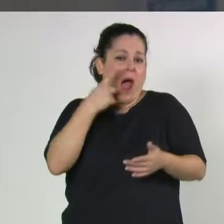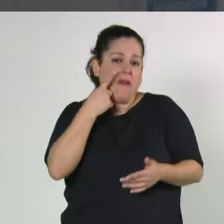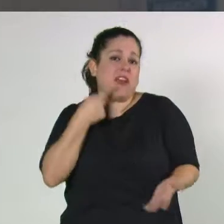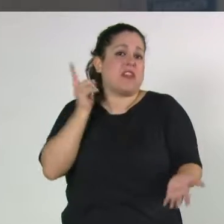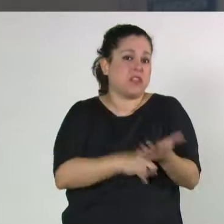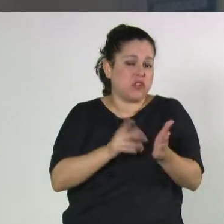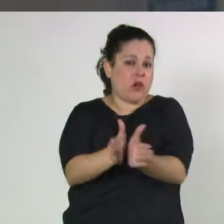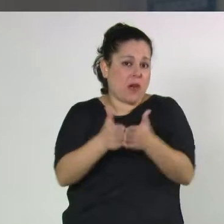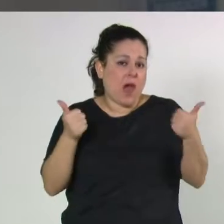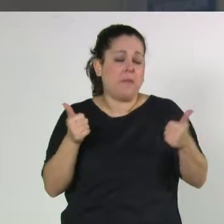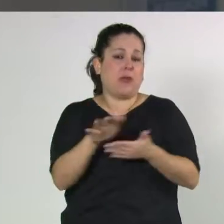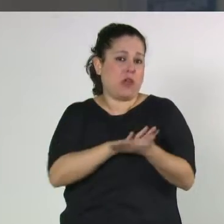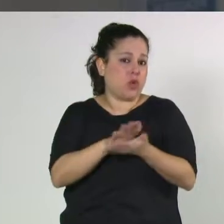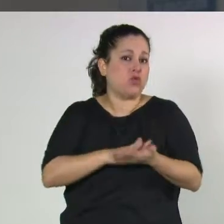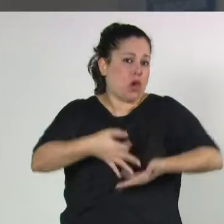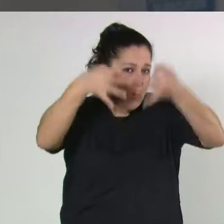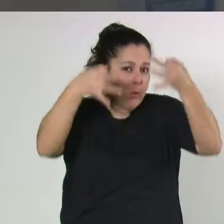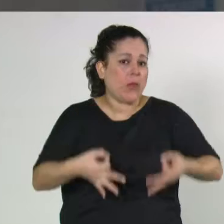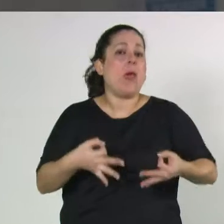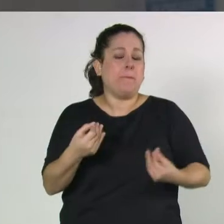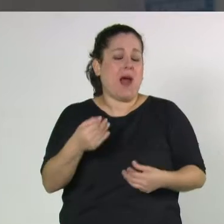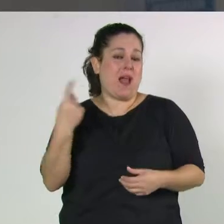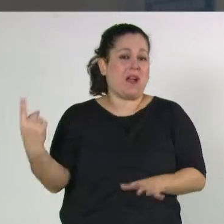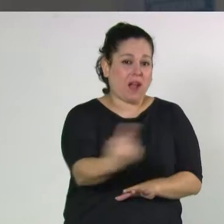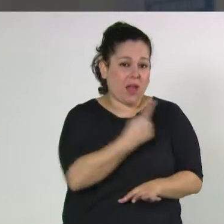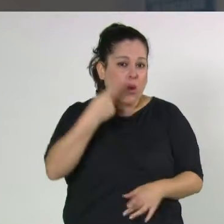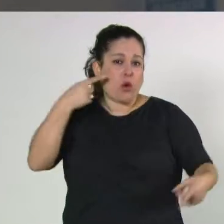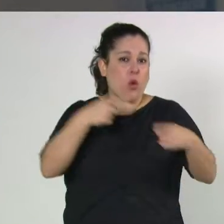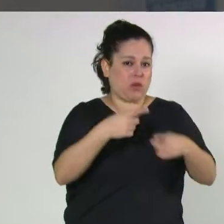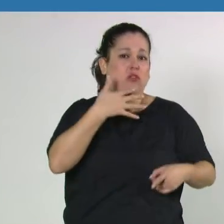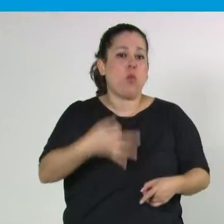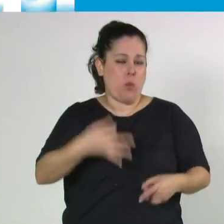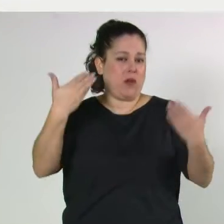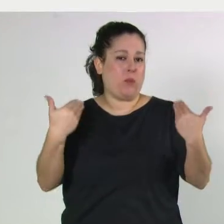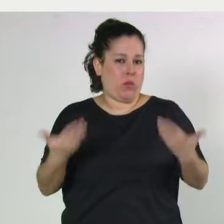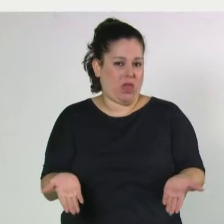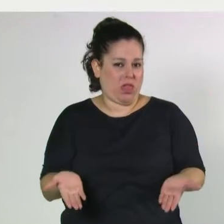más rápida y más concreta y que nos lleve a cumplir el objetivo que todos pretendemos.